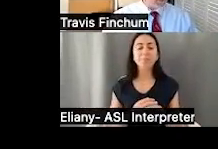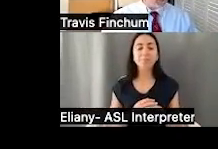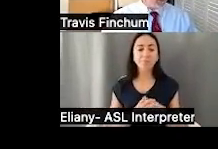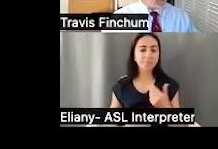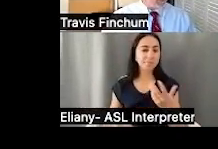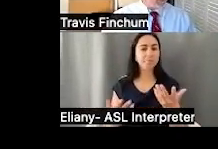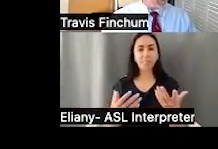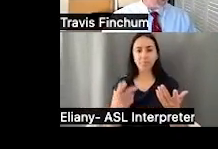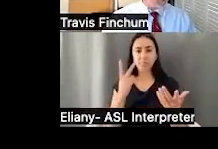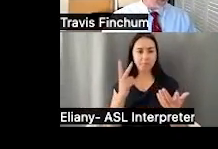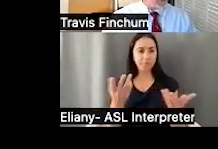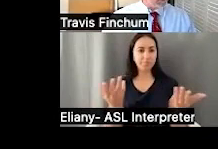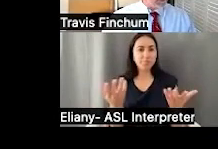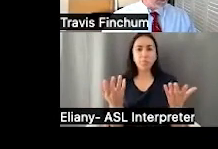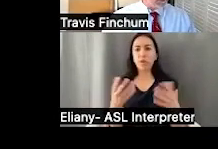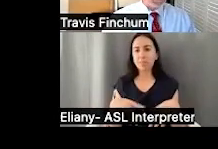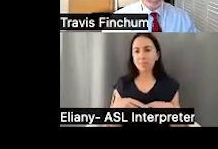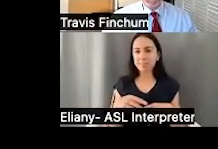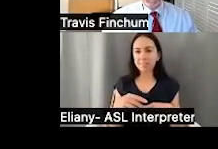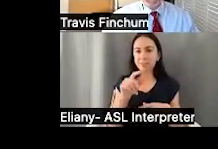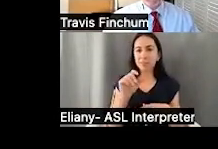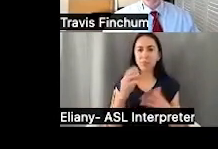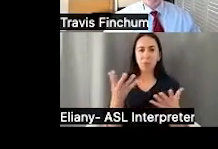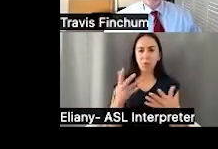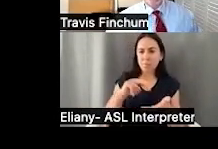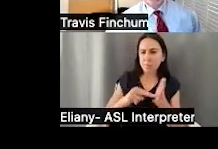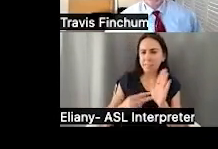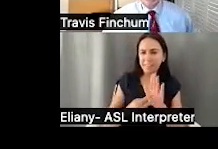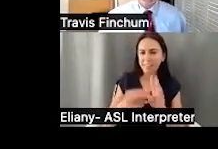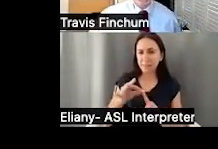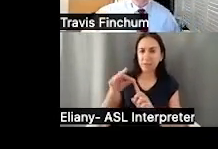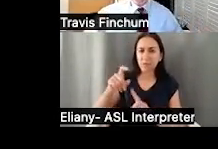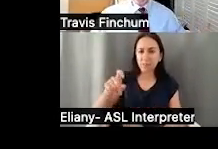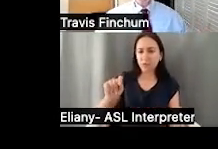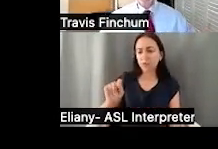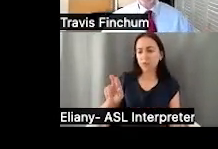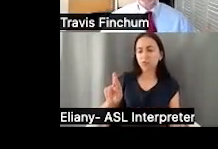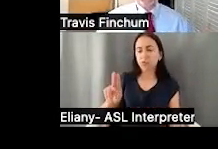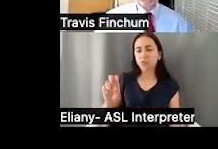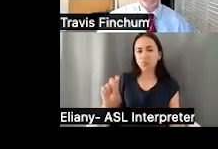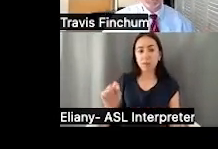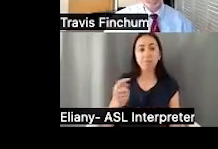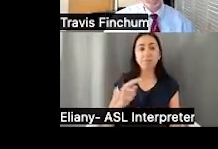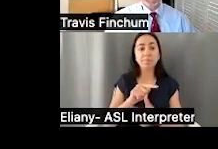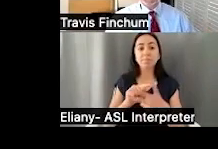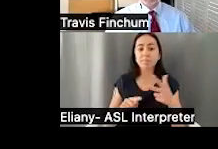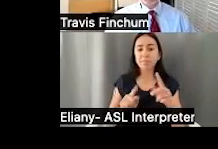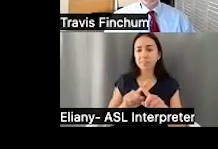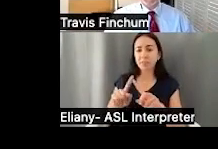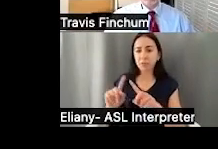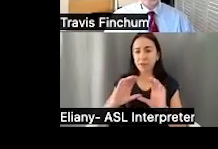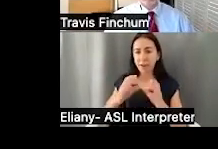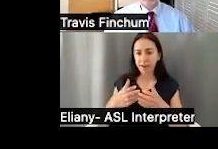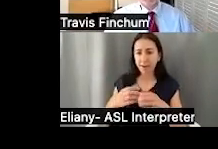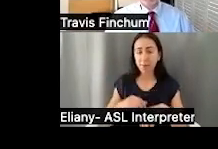vamos a comenzar con el panorama amplio de qué son los fideicomisos de necesidades especiales. Hay distintas categorías. Vamos a hablar acerca